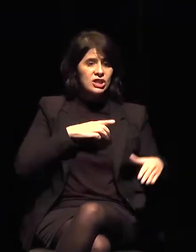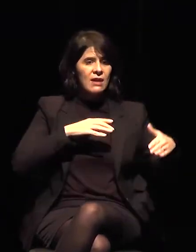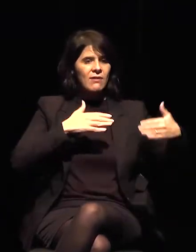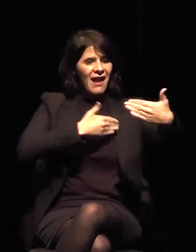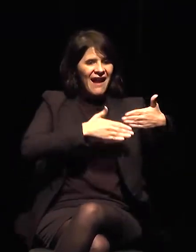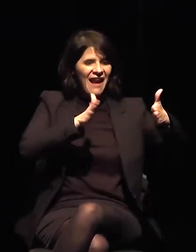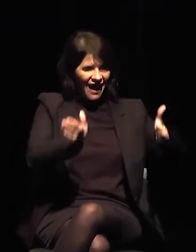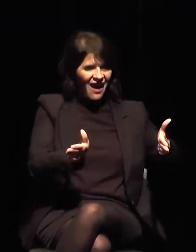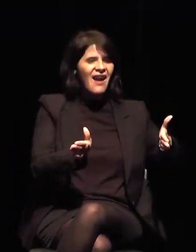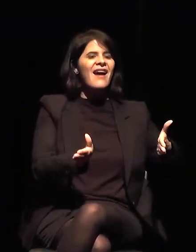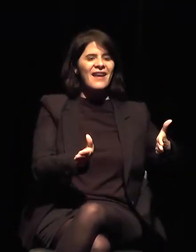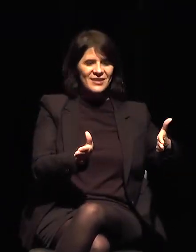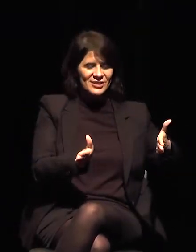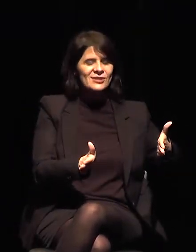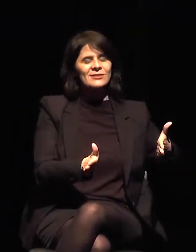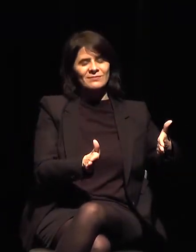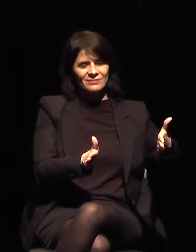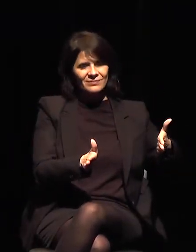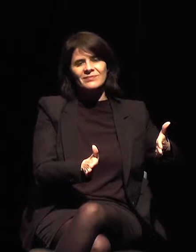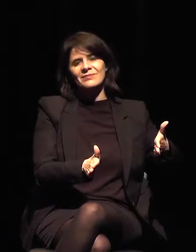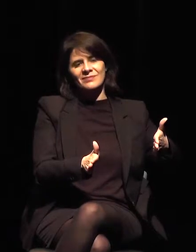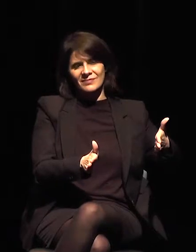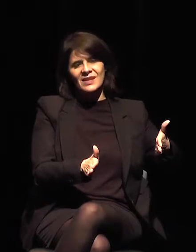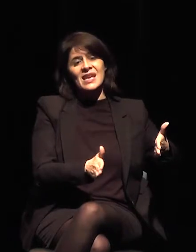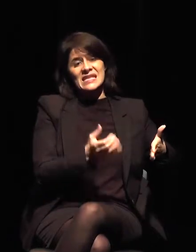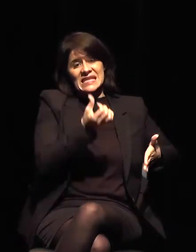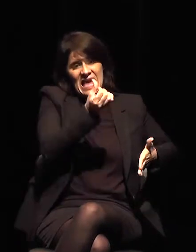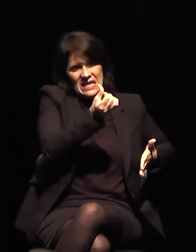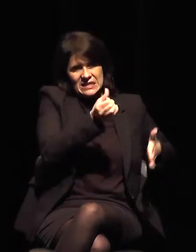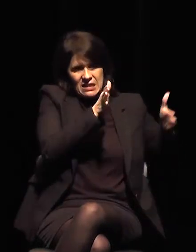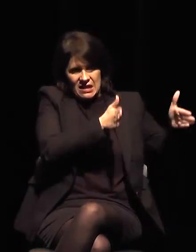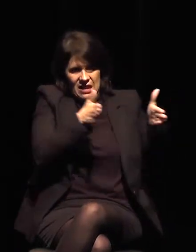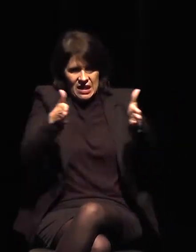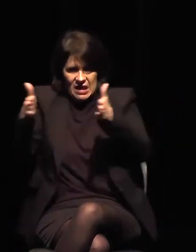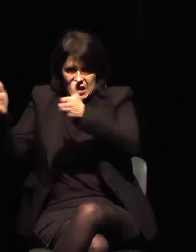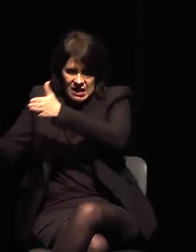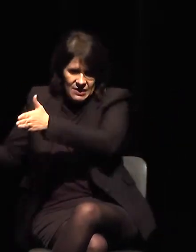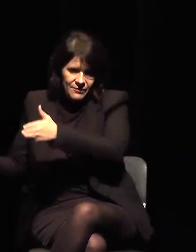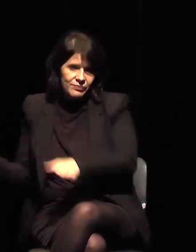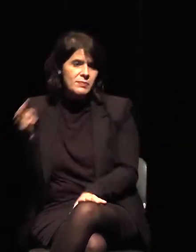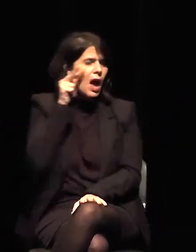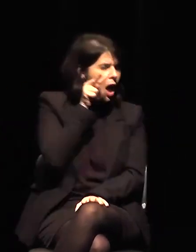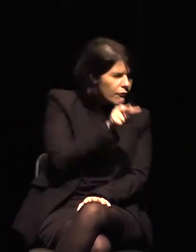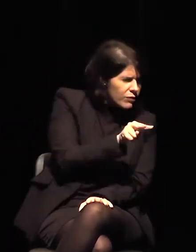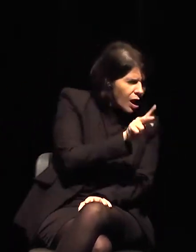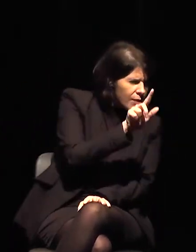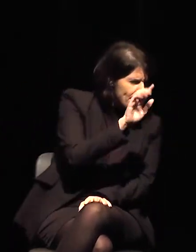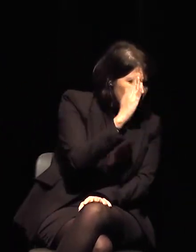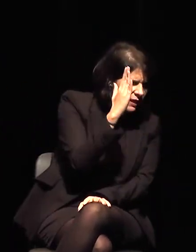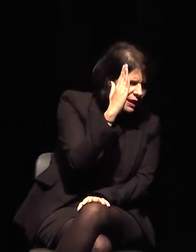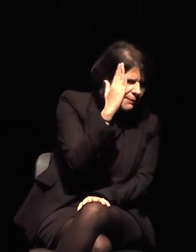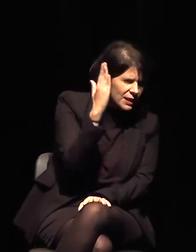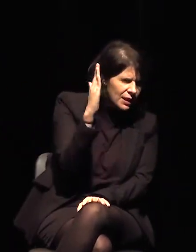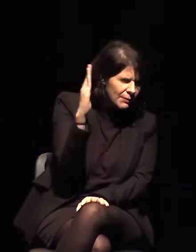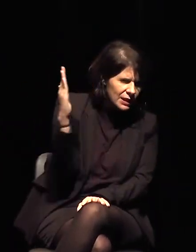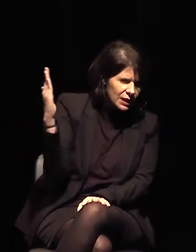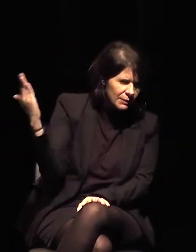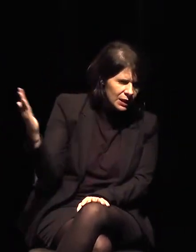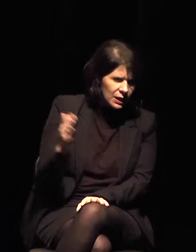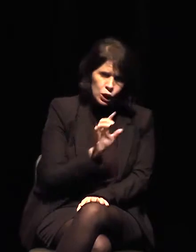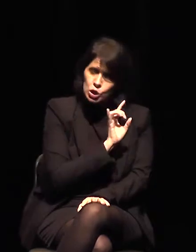eran palos de madera. No les voy a contar lo que me